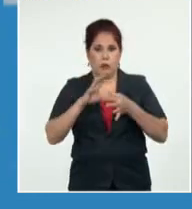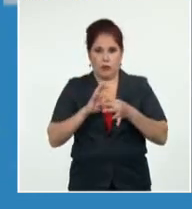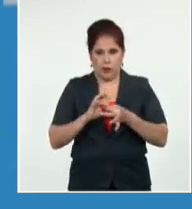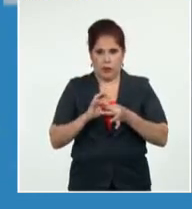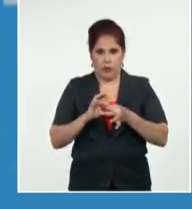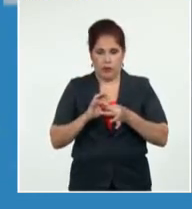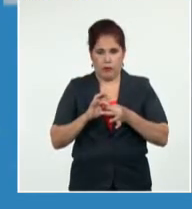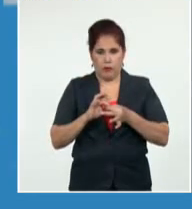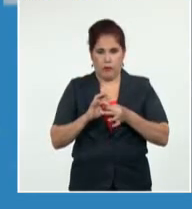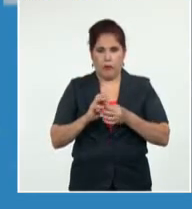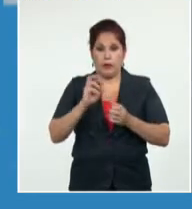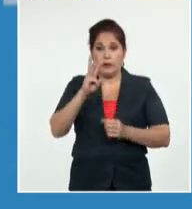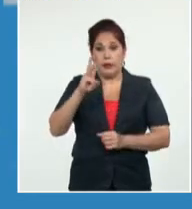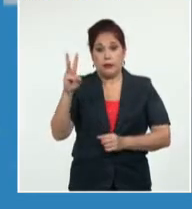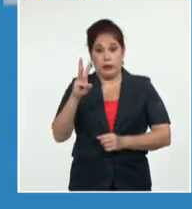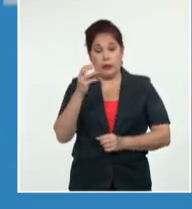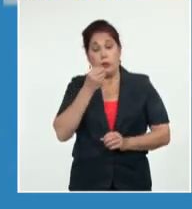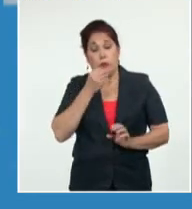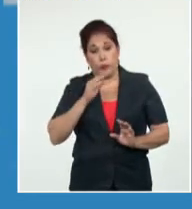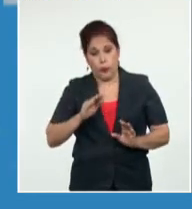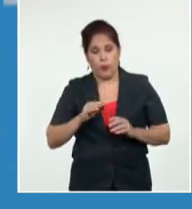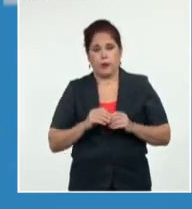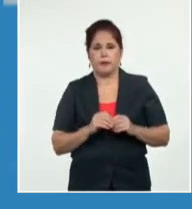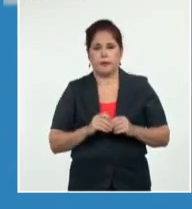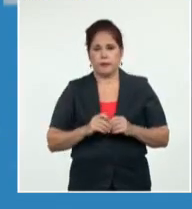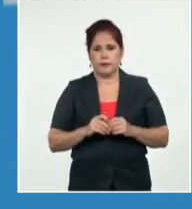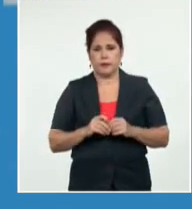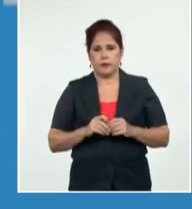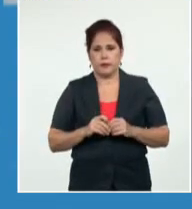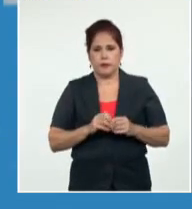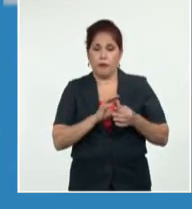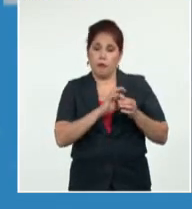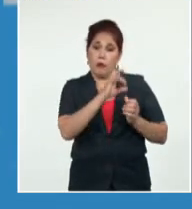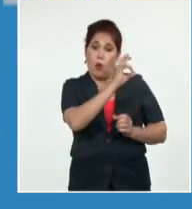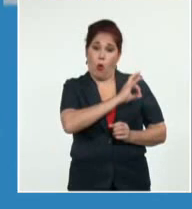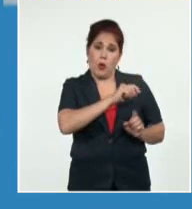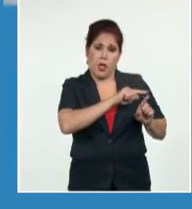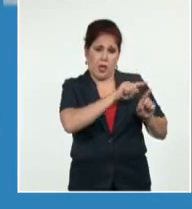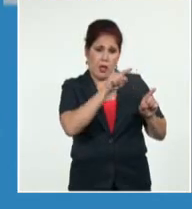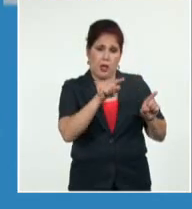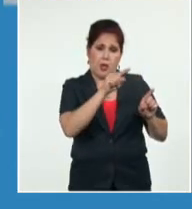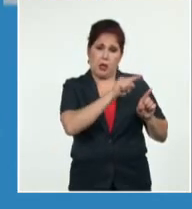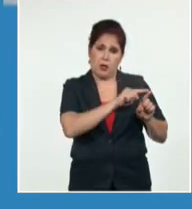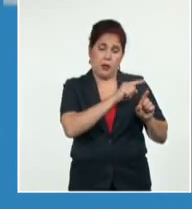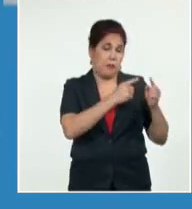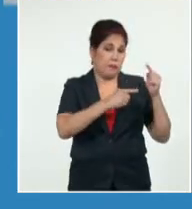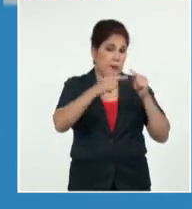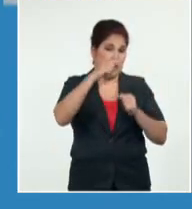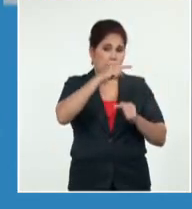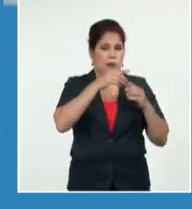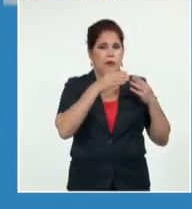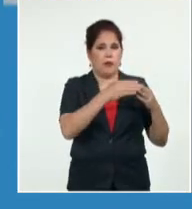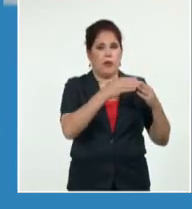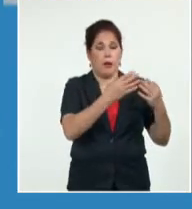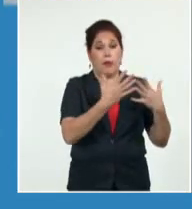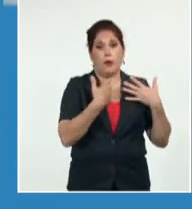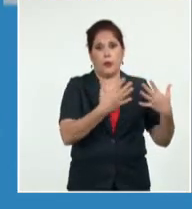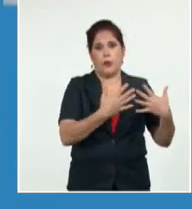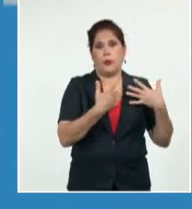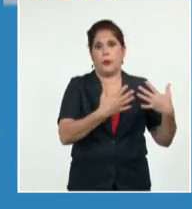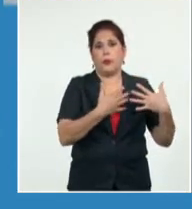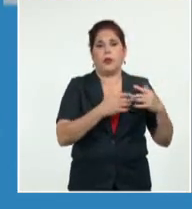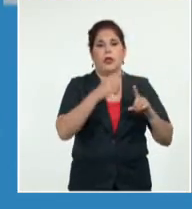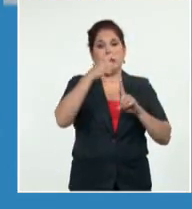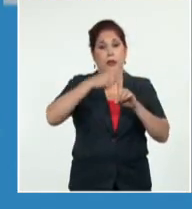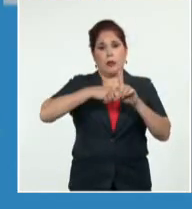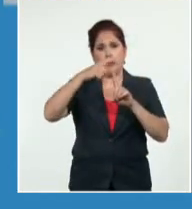Celsius hasta 33 grados Celsius en las provincias del sur oriental, principalmente en la provincia de Granma. En la noche, los valores de